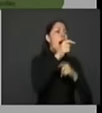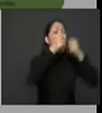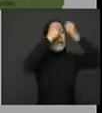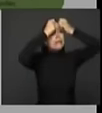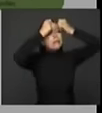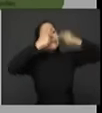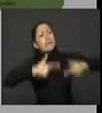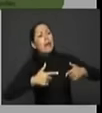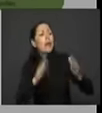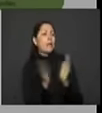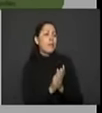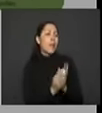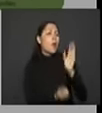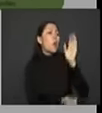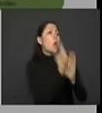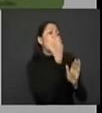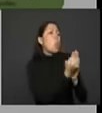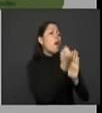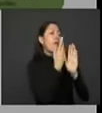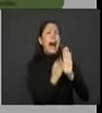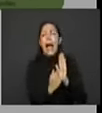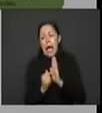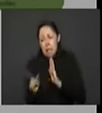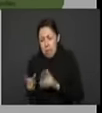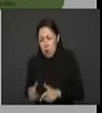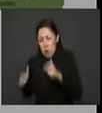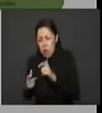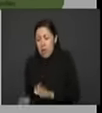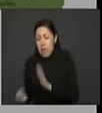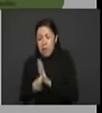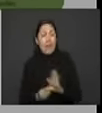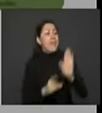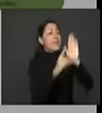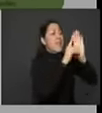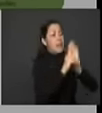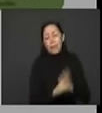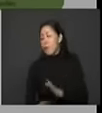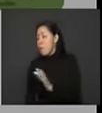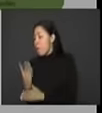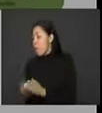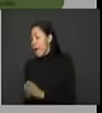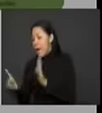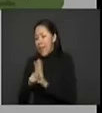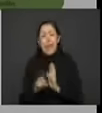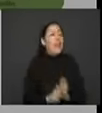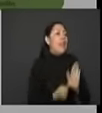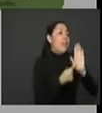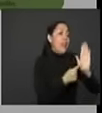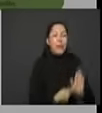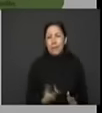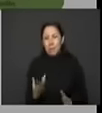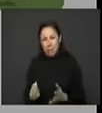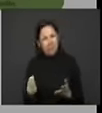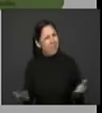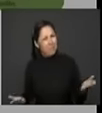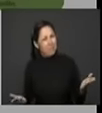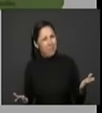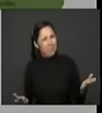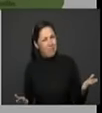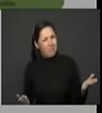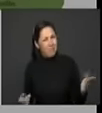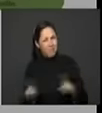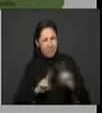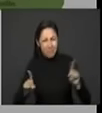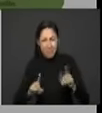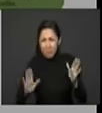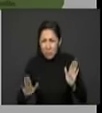expidiendo decretos en este Congreso, expidiendo leyes en este Congreso o decretos en el Ejecutivo. Esas